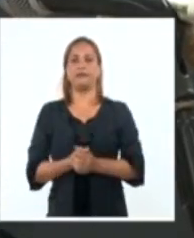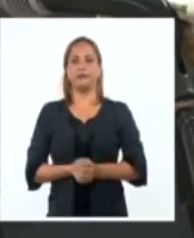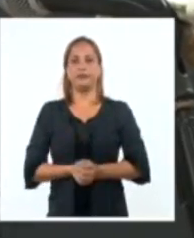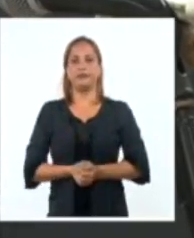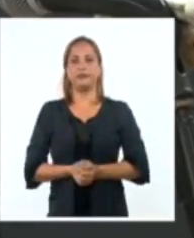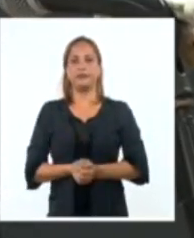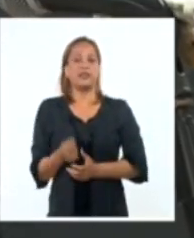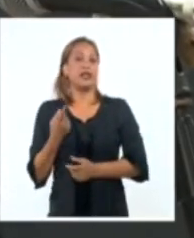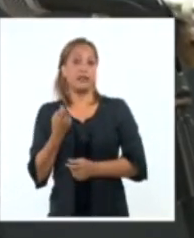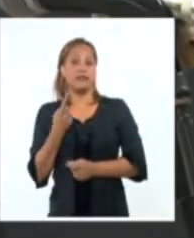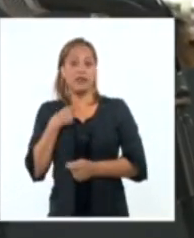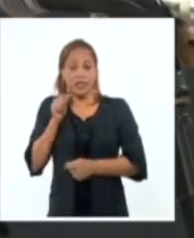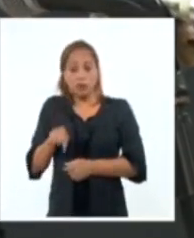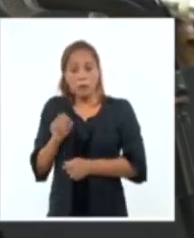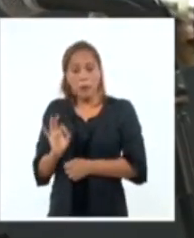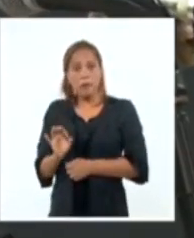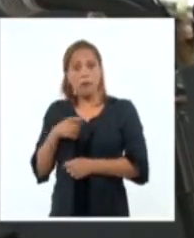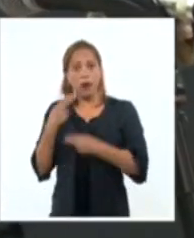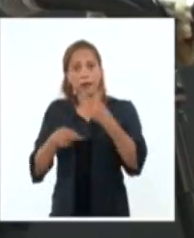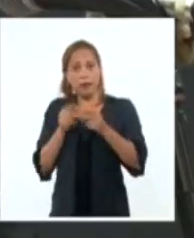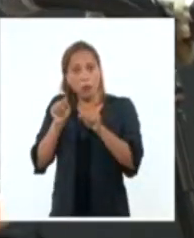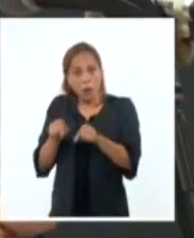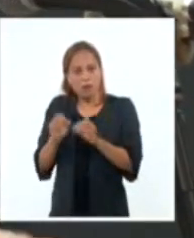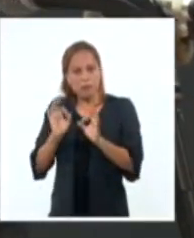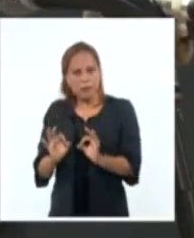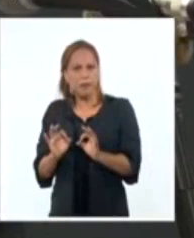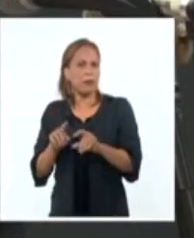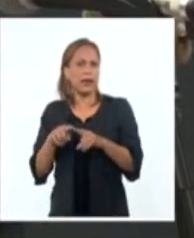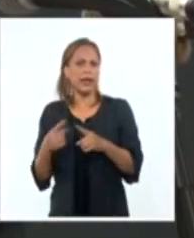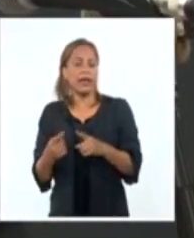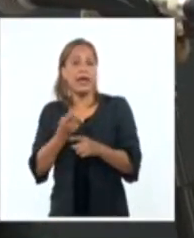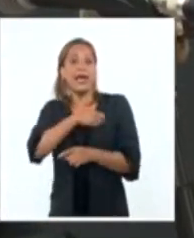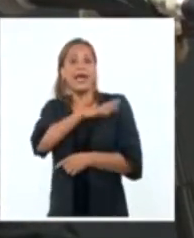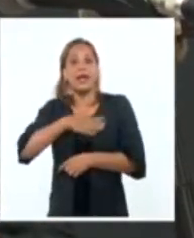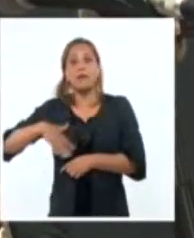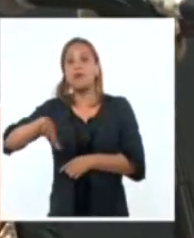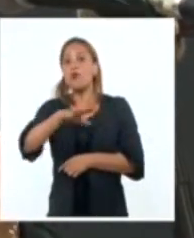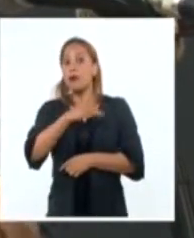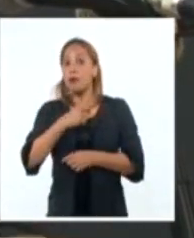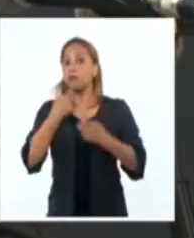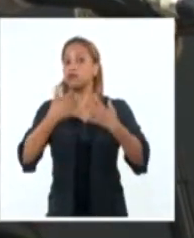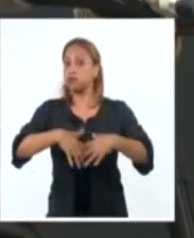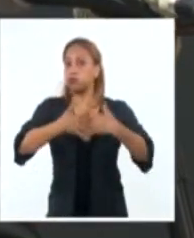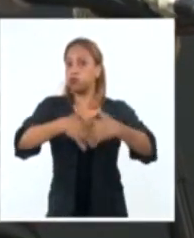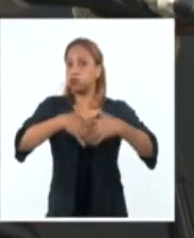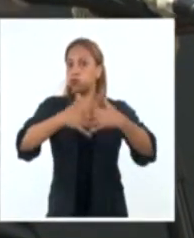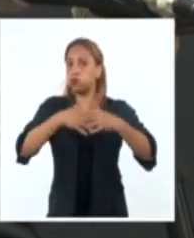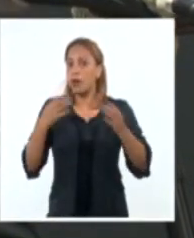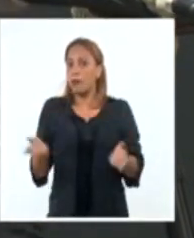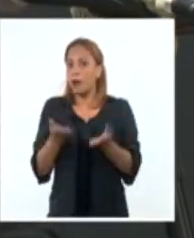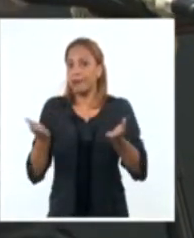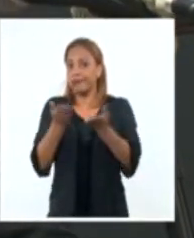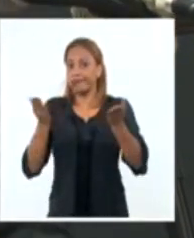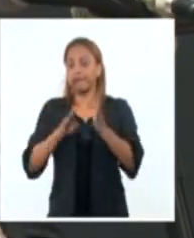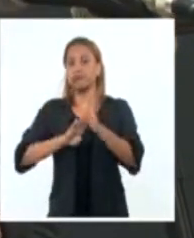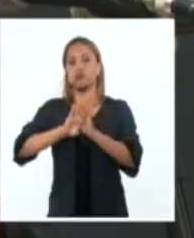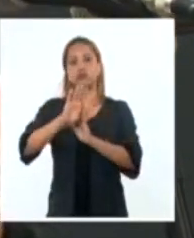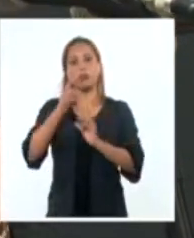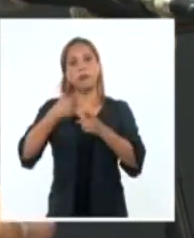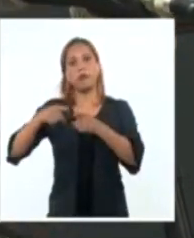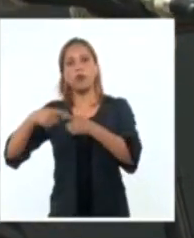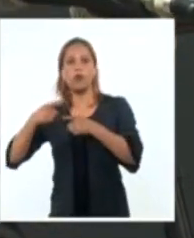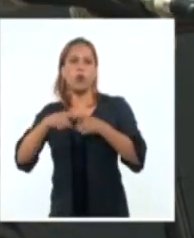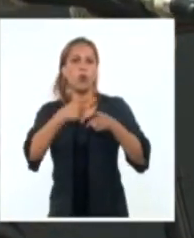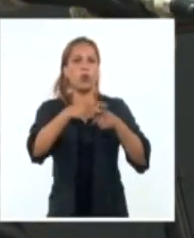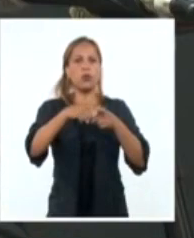Hace falta esto que estamos haciendo, para que este polo productivo siga generando productos para